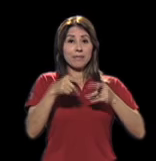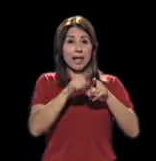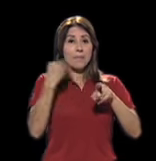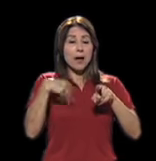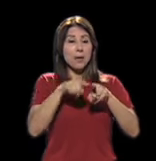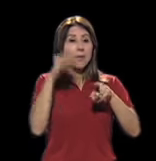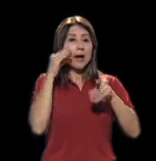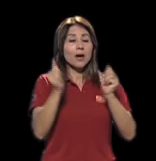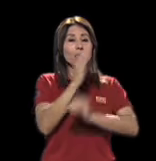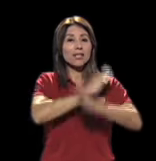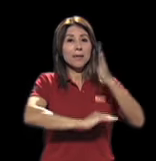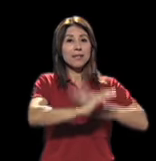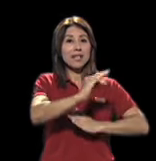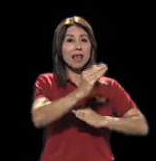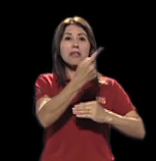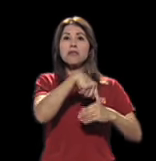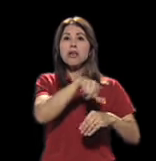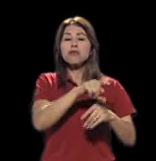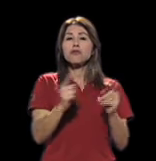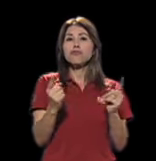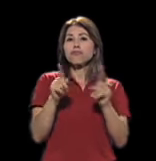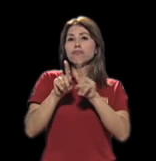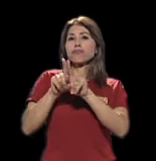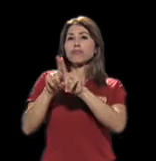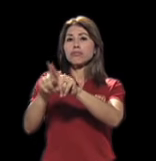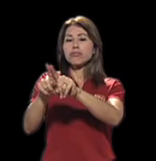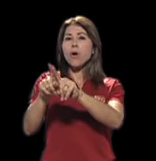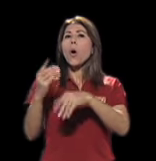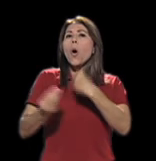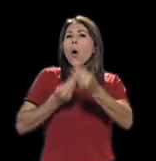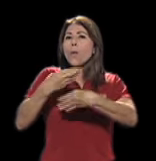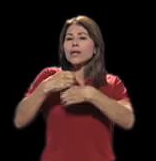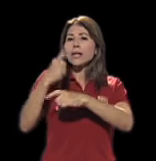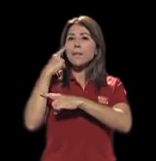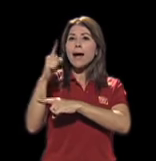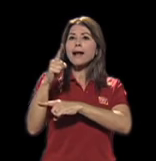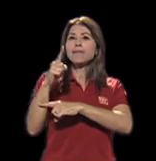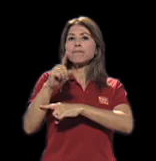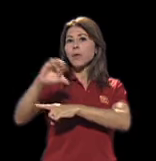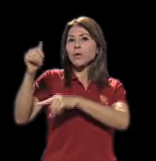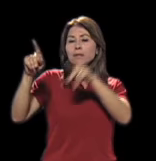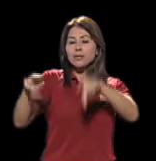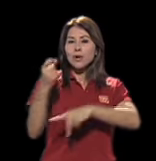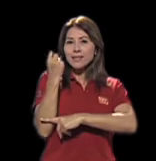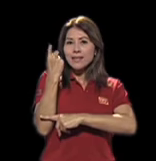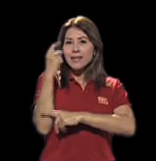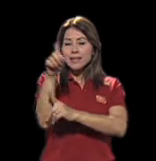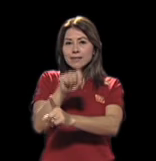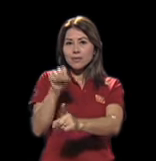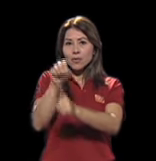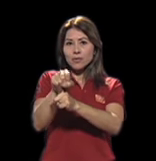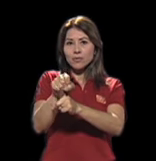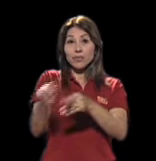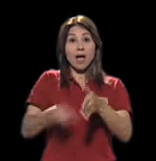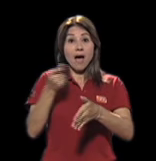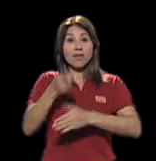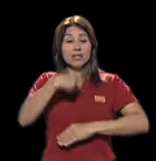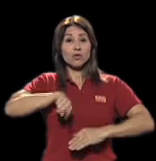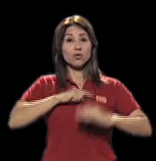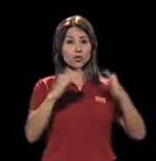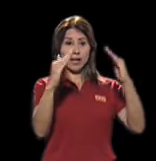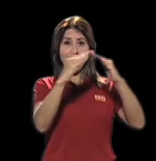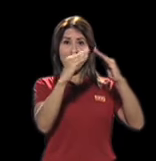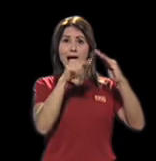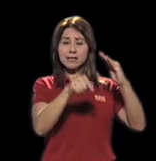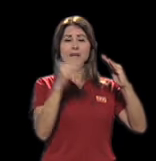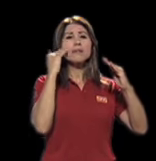el desconocimiento de otras personas, verdad? Y cómo trabajar también eso para, porque de repente en la casa sabemos muy bien cómo manejar el tema, las